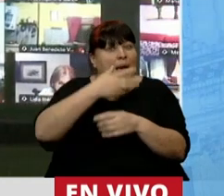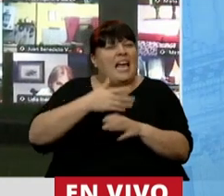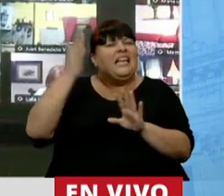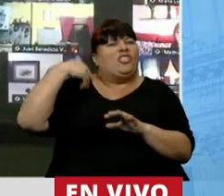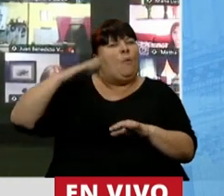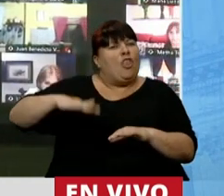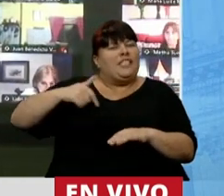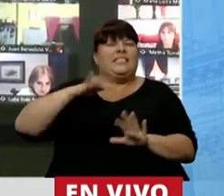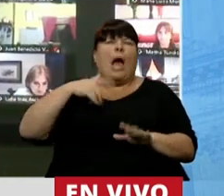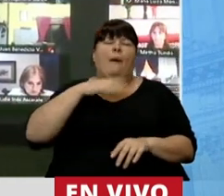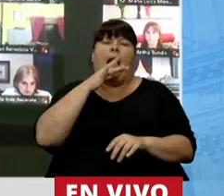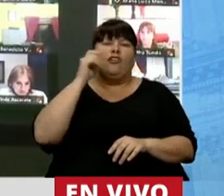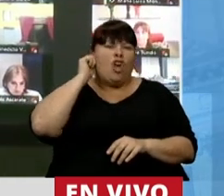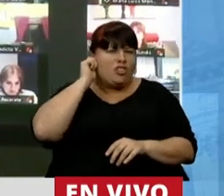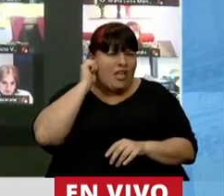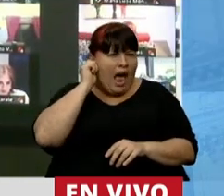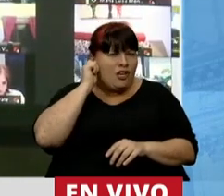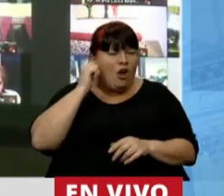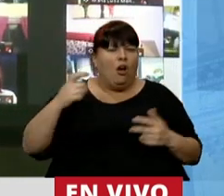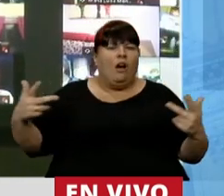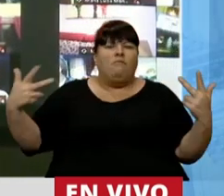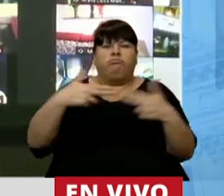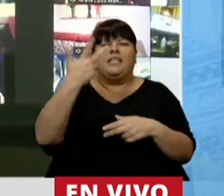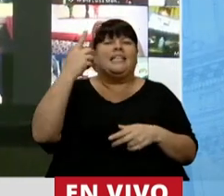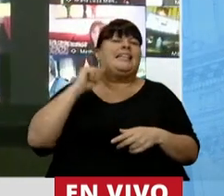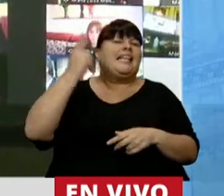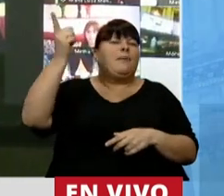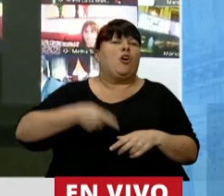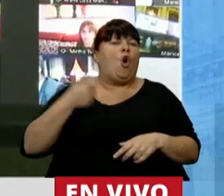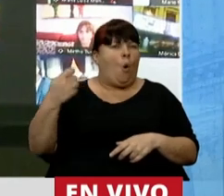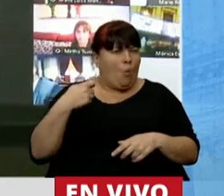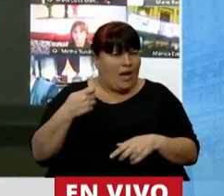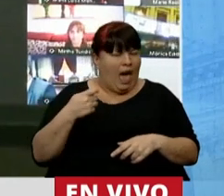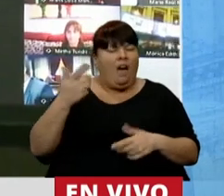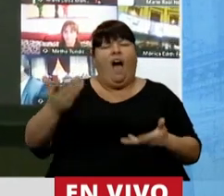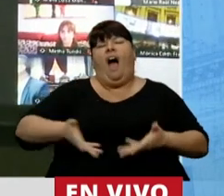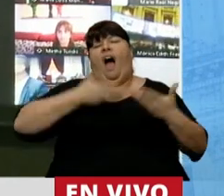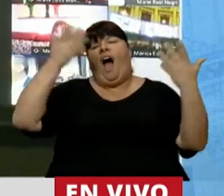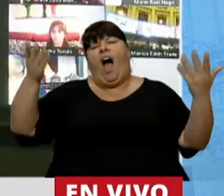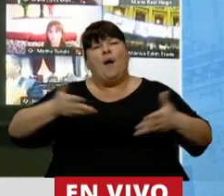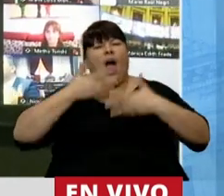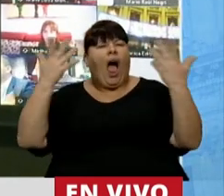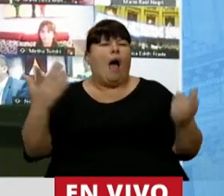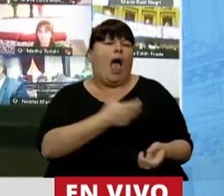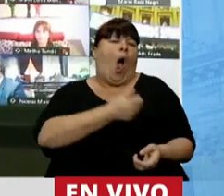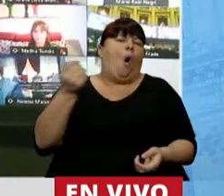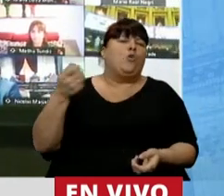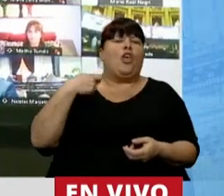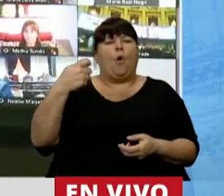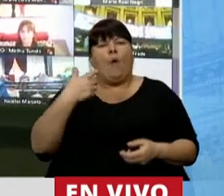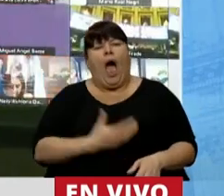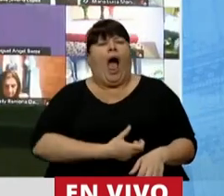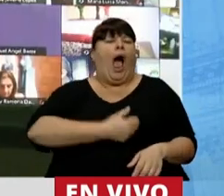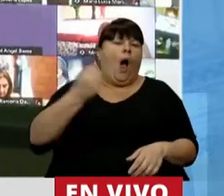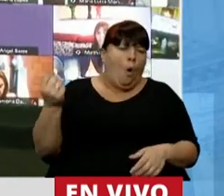que cuando yo era muy chico, tenía 14 años, le recortó 13% a los jubilados, y se viven llenando la boca del reajuste a los jubilados,